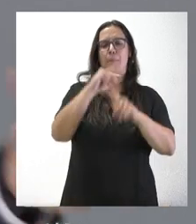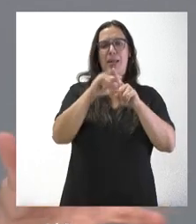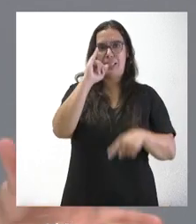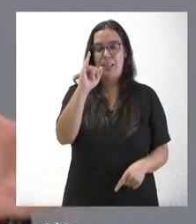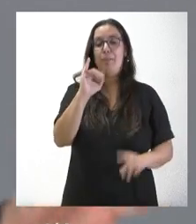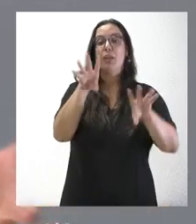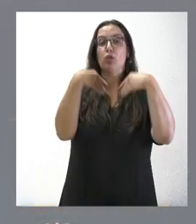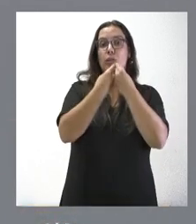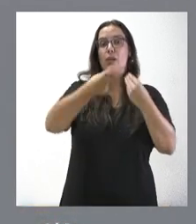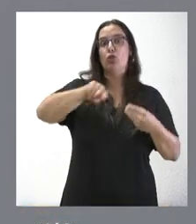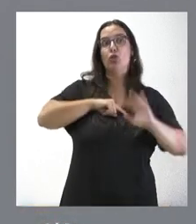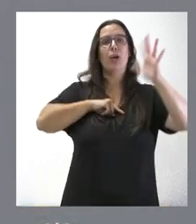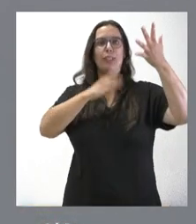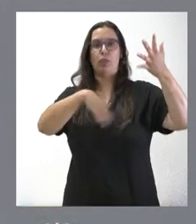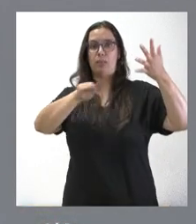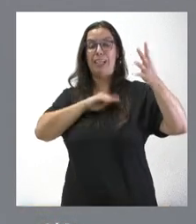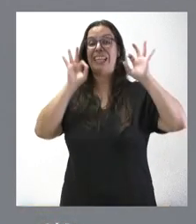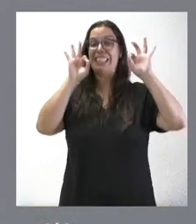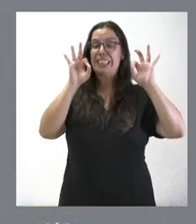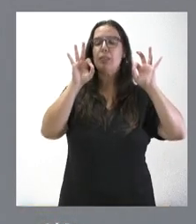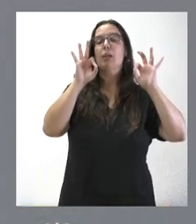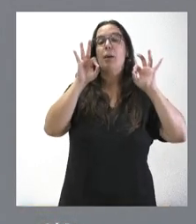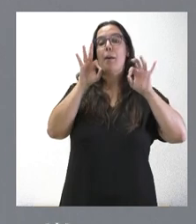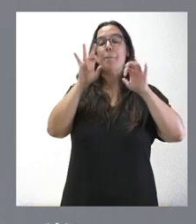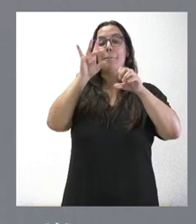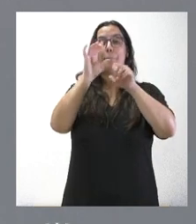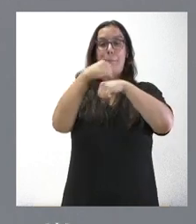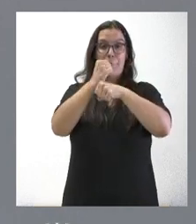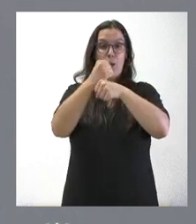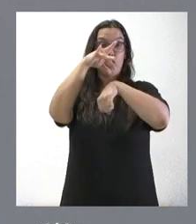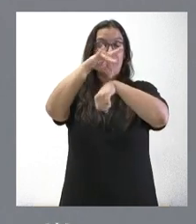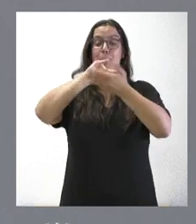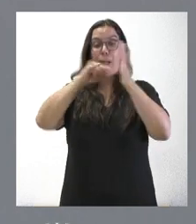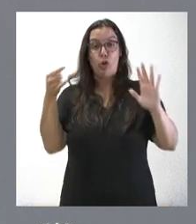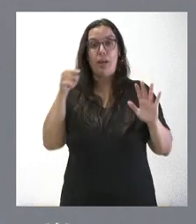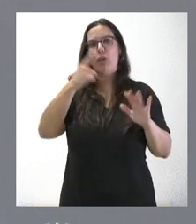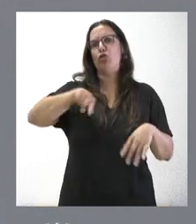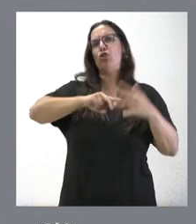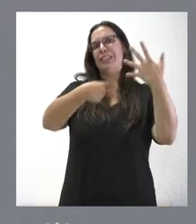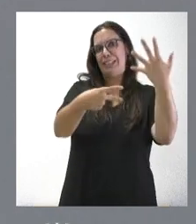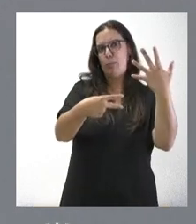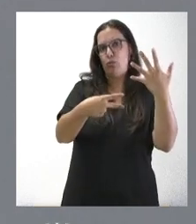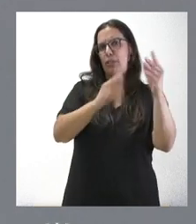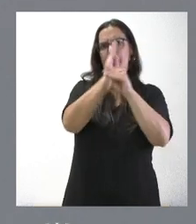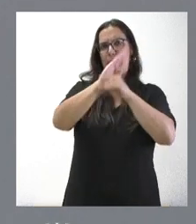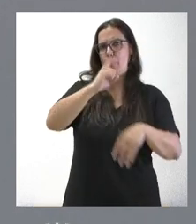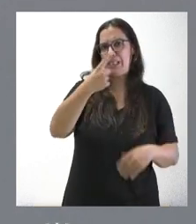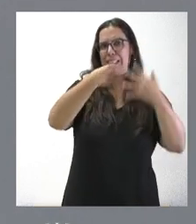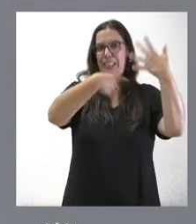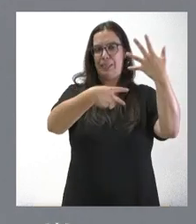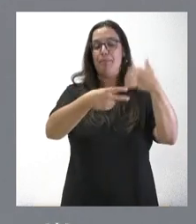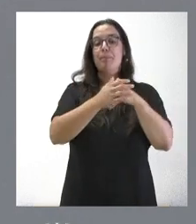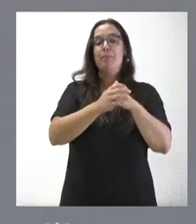estamos los quintos de España, pero en biotecnología estamos los séptimos. Desde el año 2015